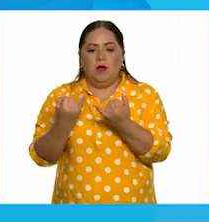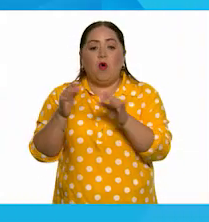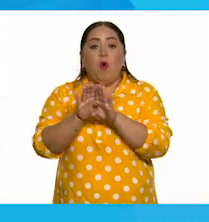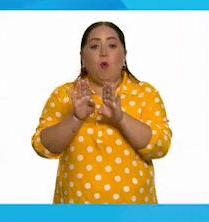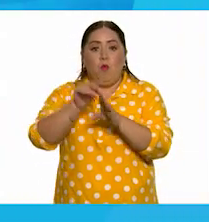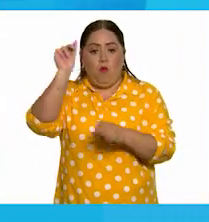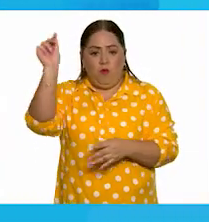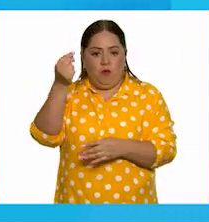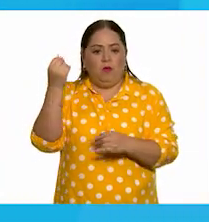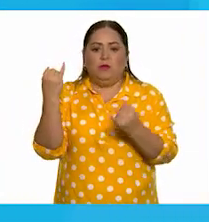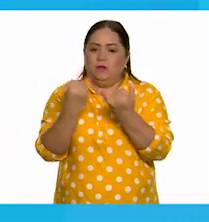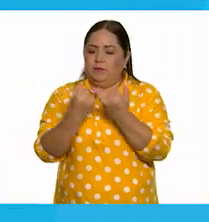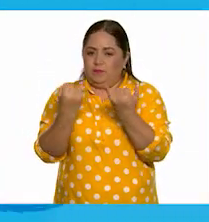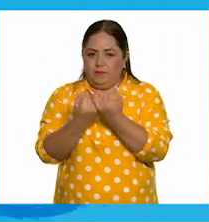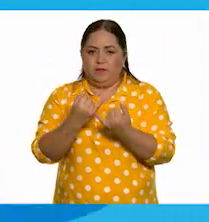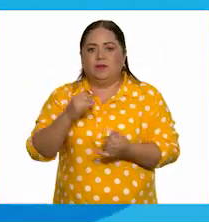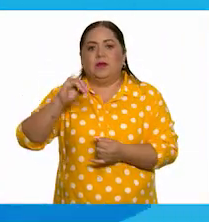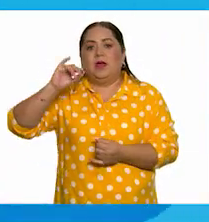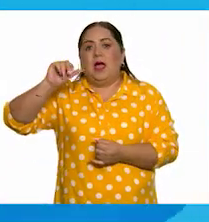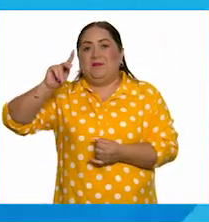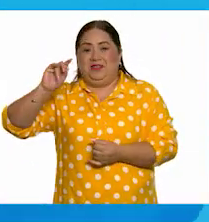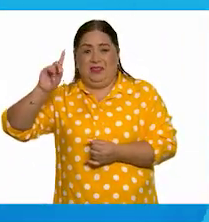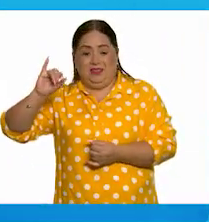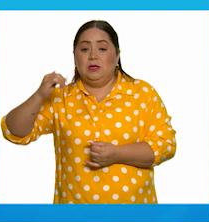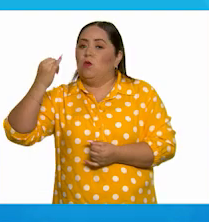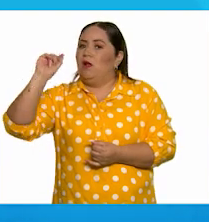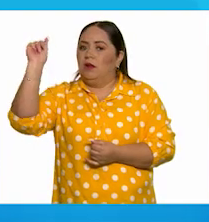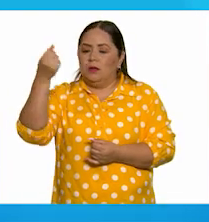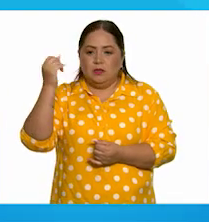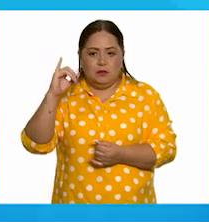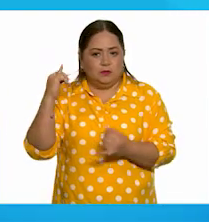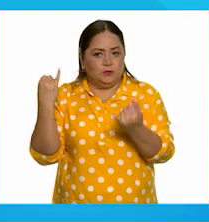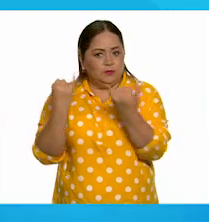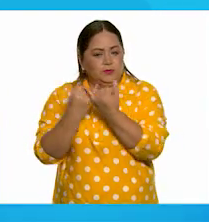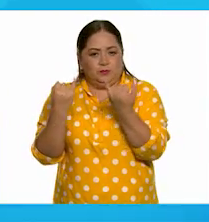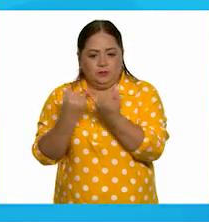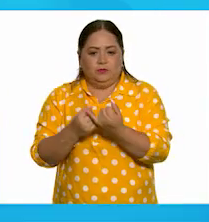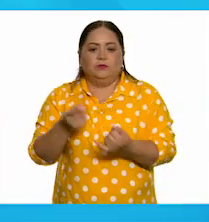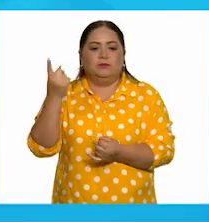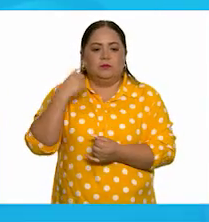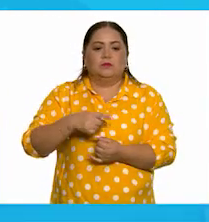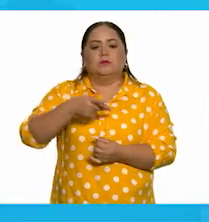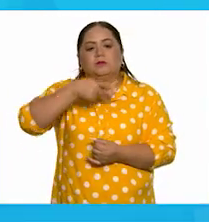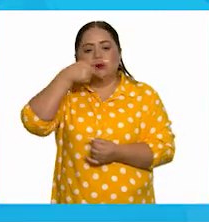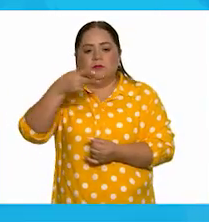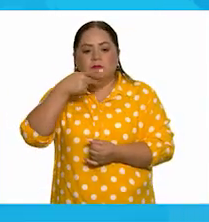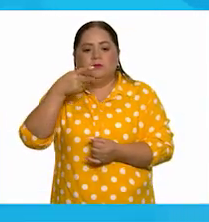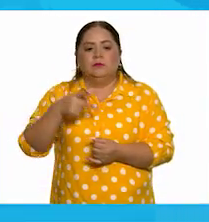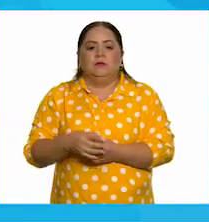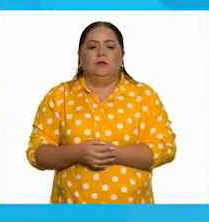¿Cómo aprendí? También lleva acento. A hablar.